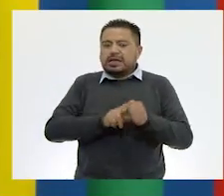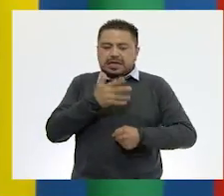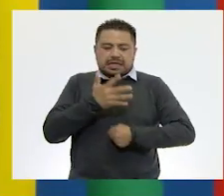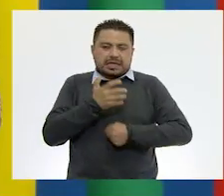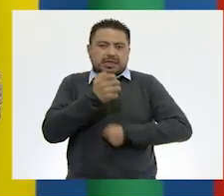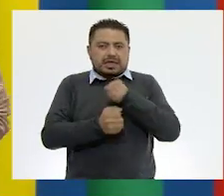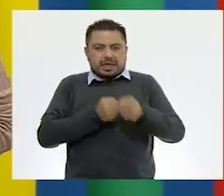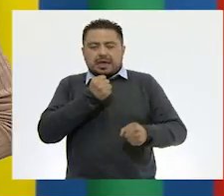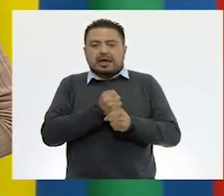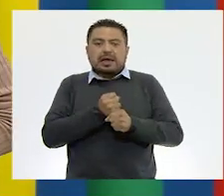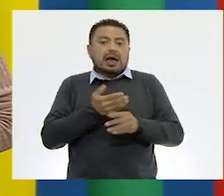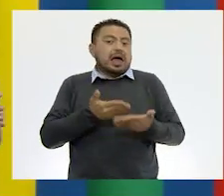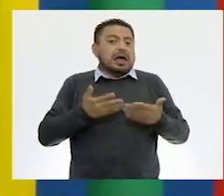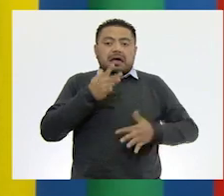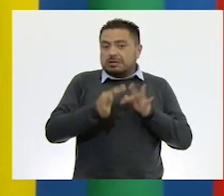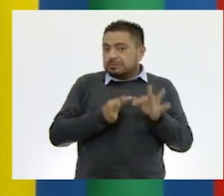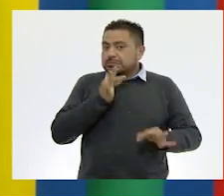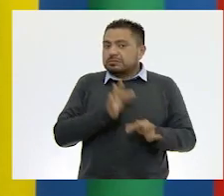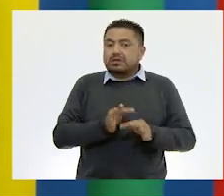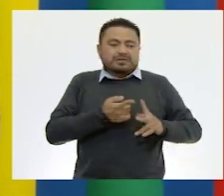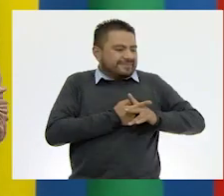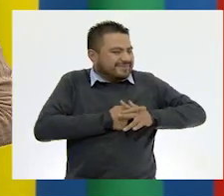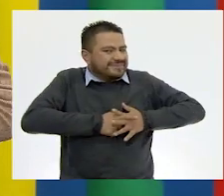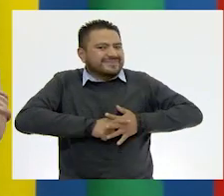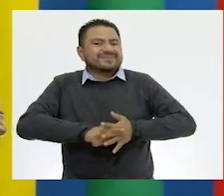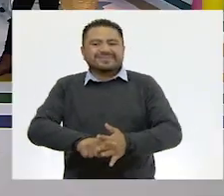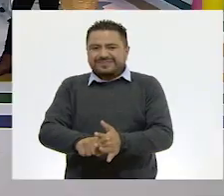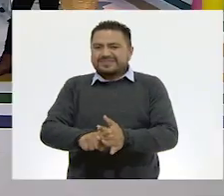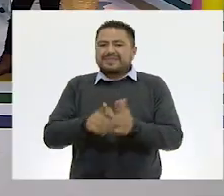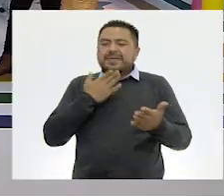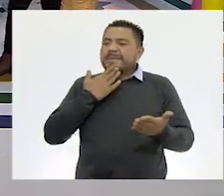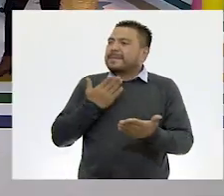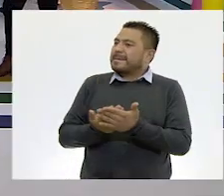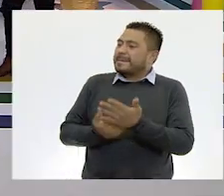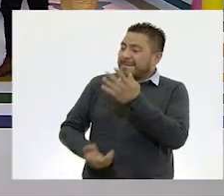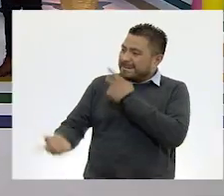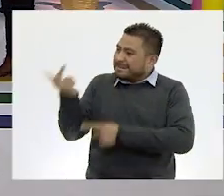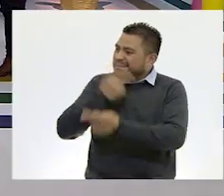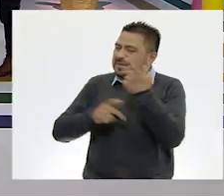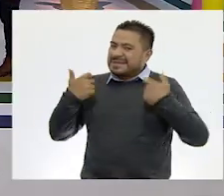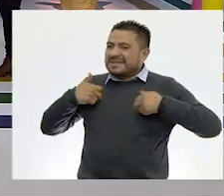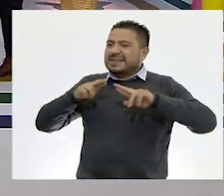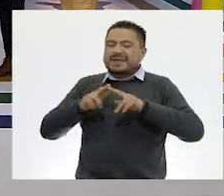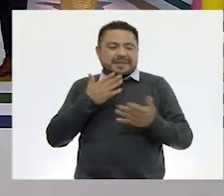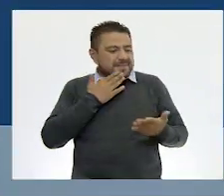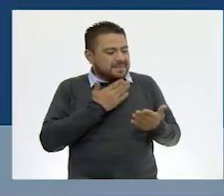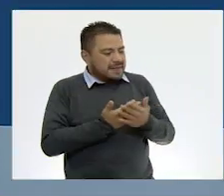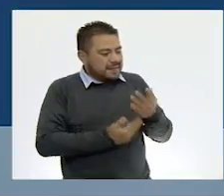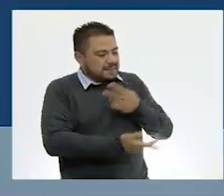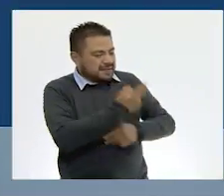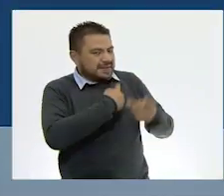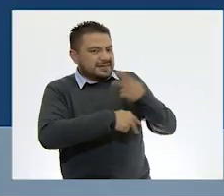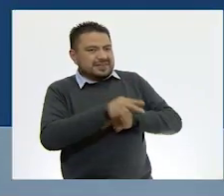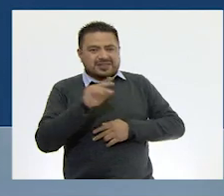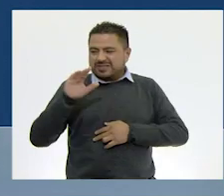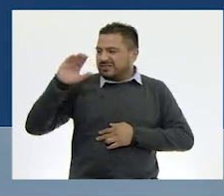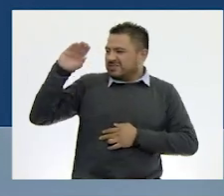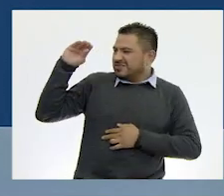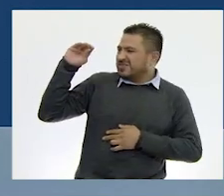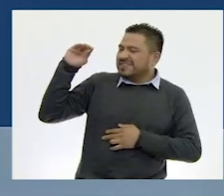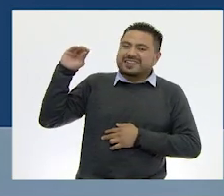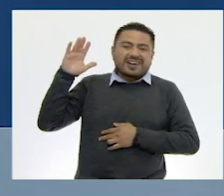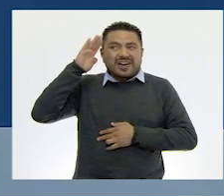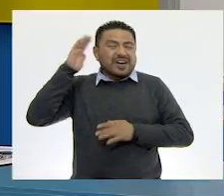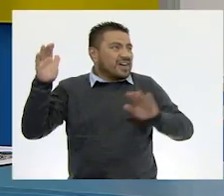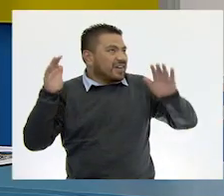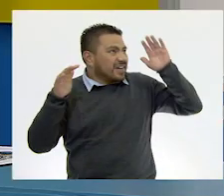de quinto grado. ¿Están listos? ¡Comenzamos! Bienvenida, maestra. Bienvenido, Tom. Hola, Ale. Hola, maestra. Hola,